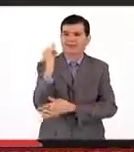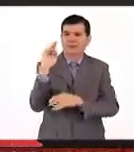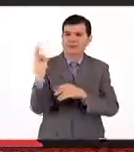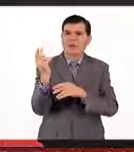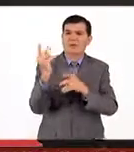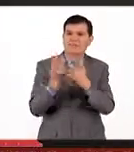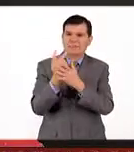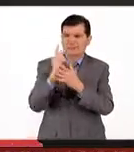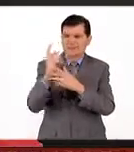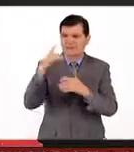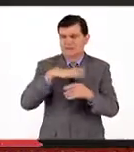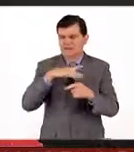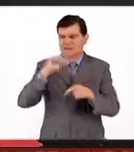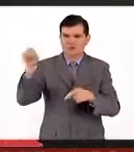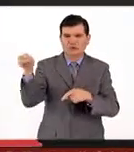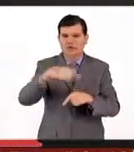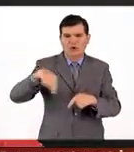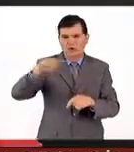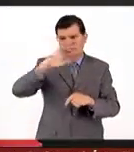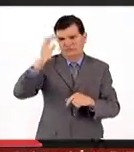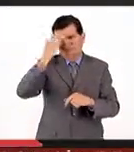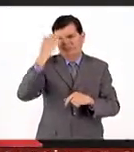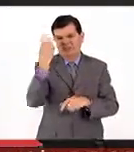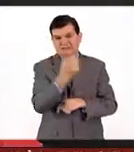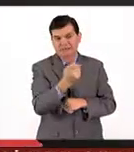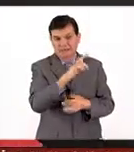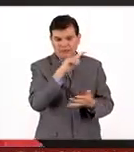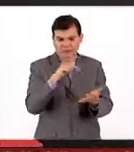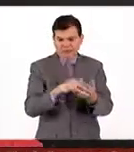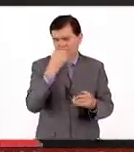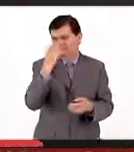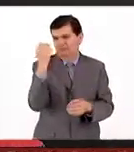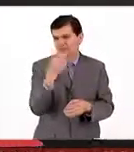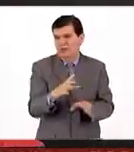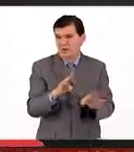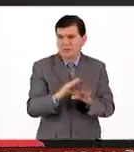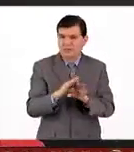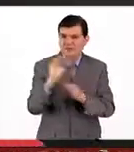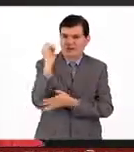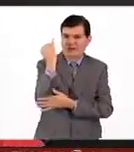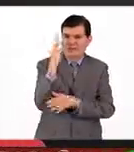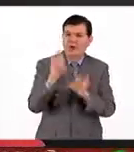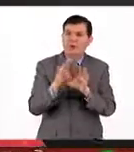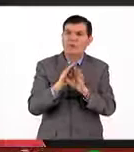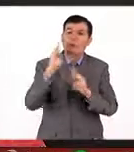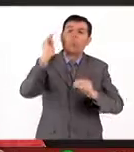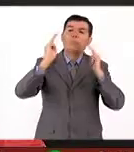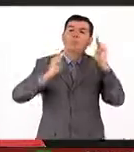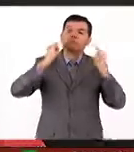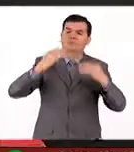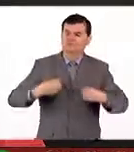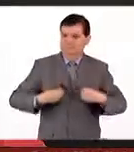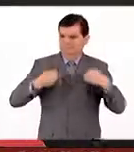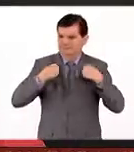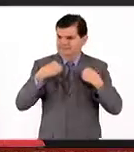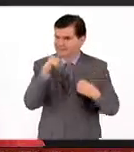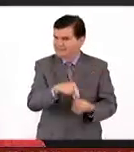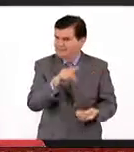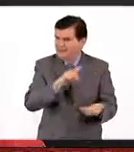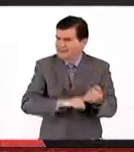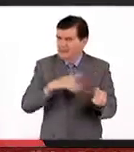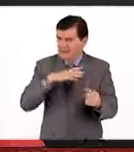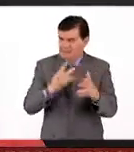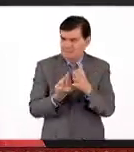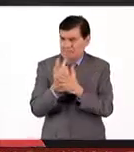de la UNAM, no sé si todo mundo lo conoce, pero es un espacio maravilloso. Los jardines somos museos vivos donde conservamos una gran cantidad